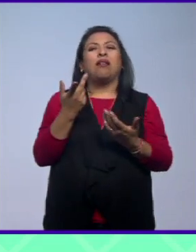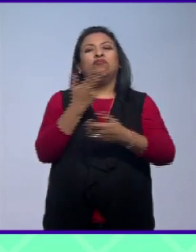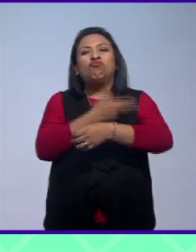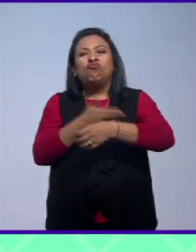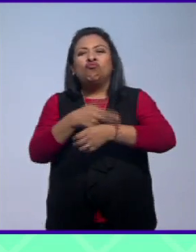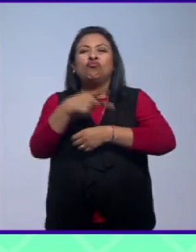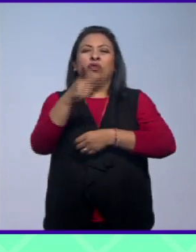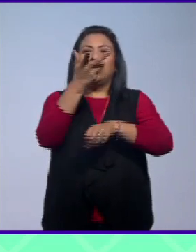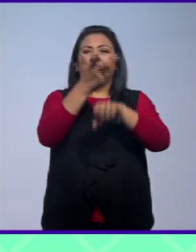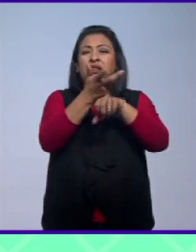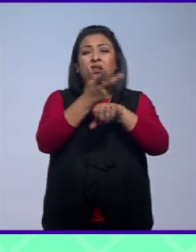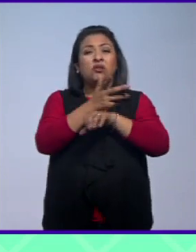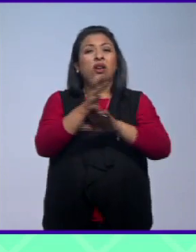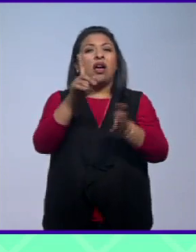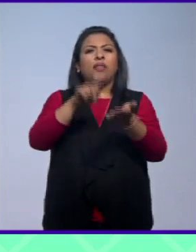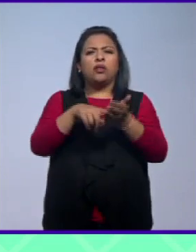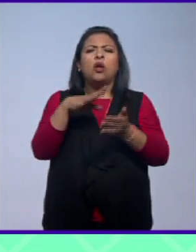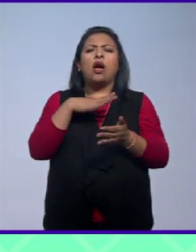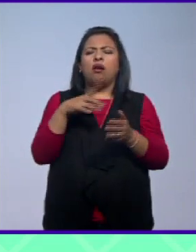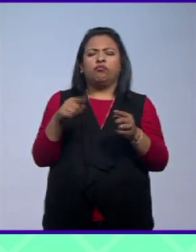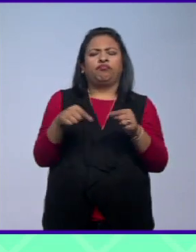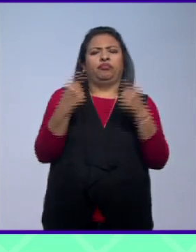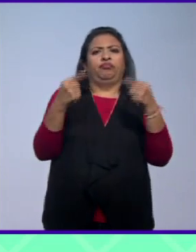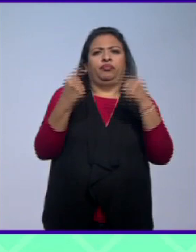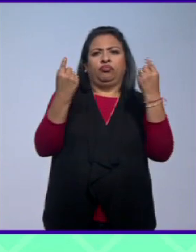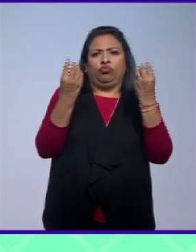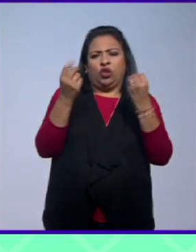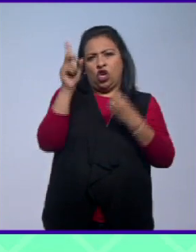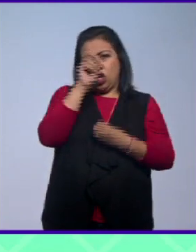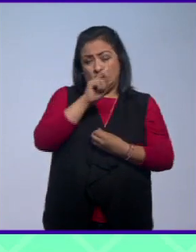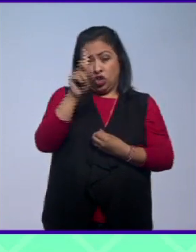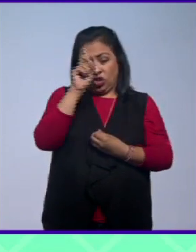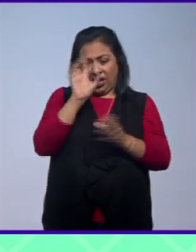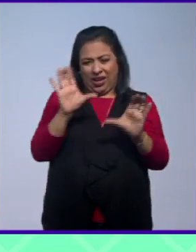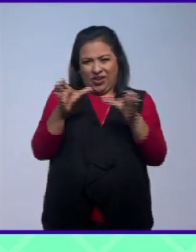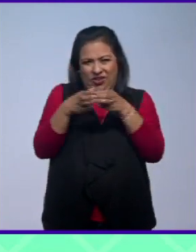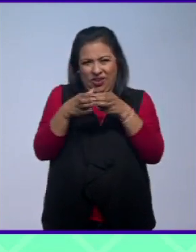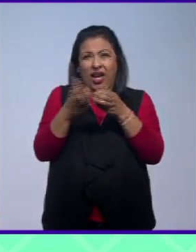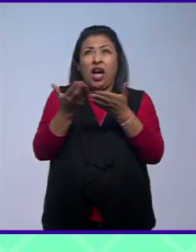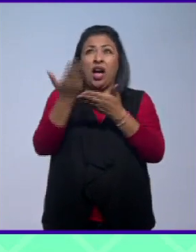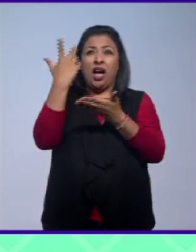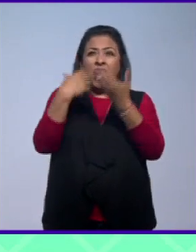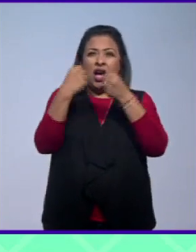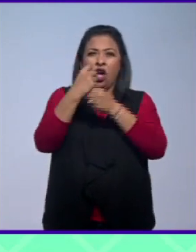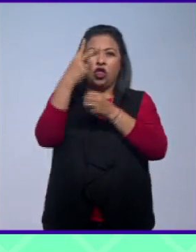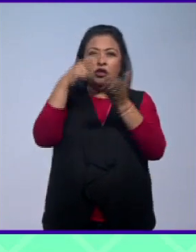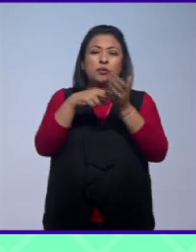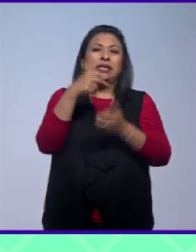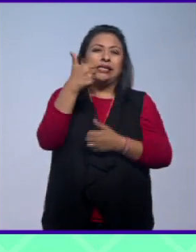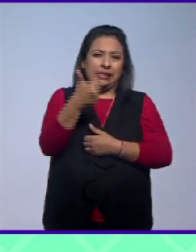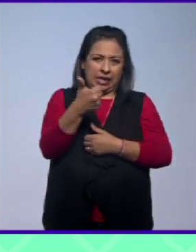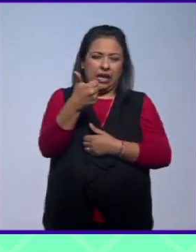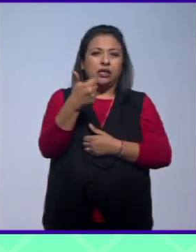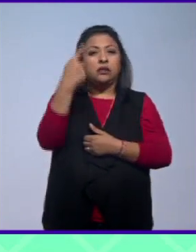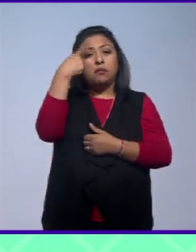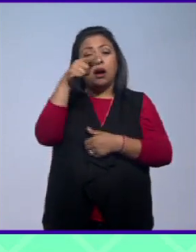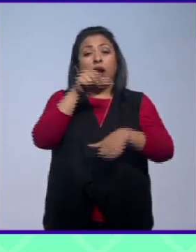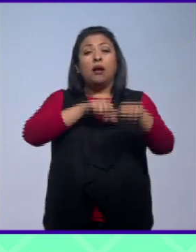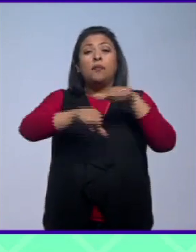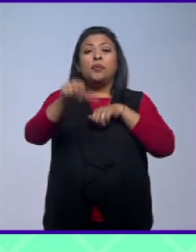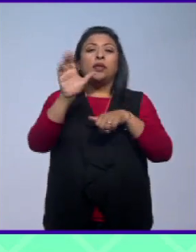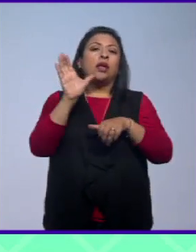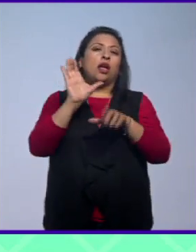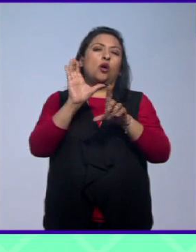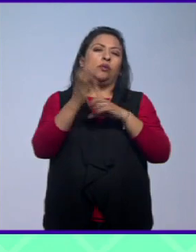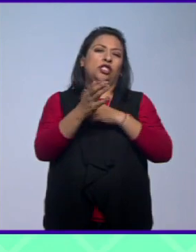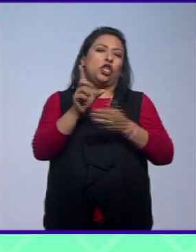estadounidense ya no escondía sus diferencias con el Consejo este es un Consejo formado en el año 2006 para sustituir la